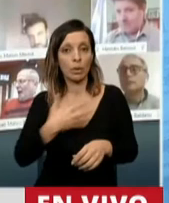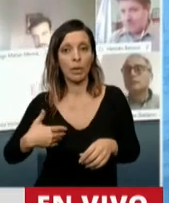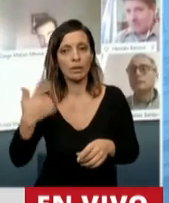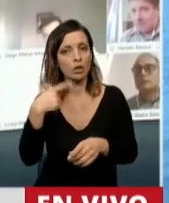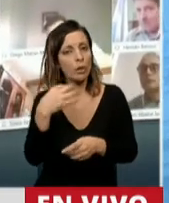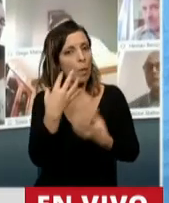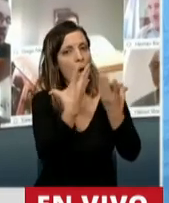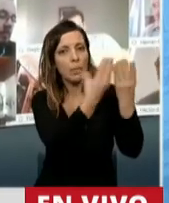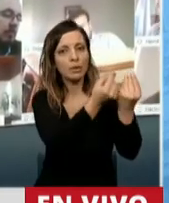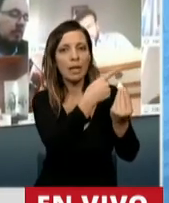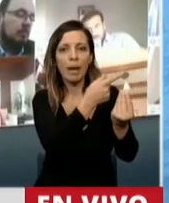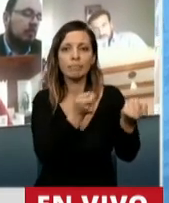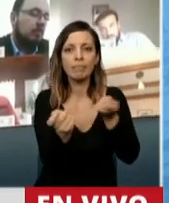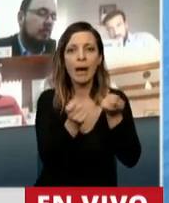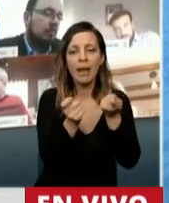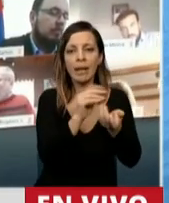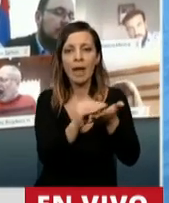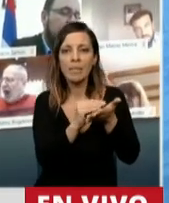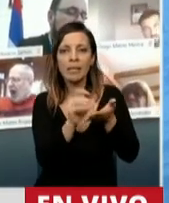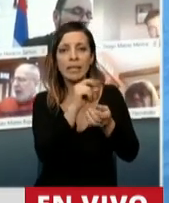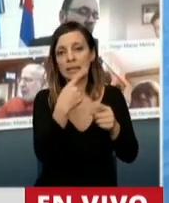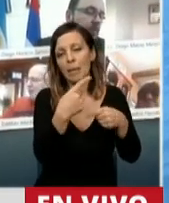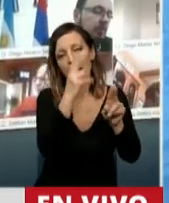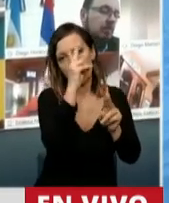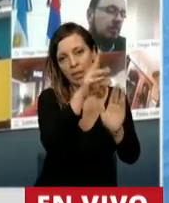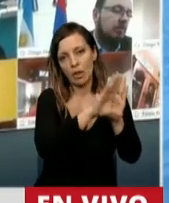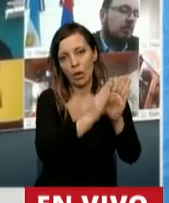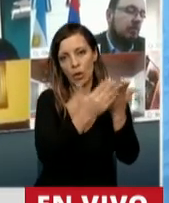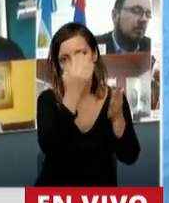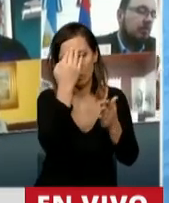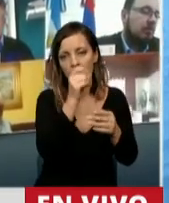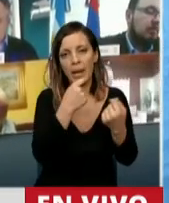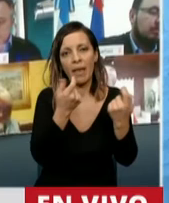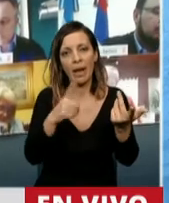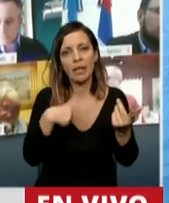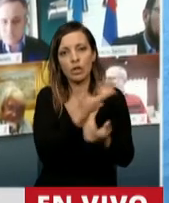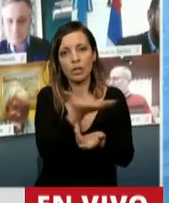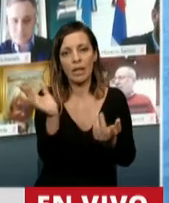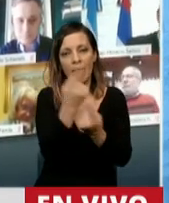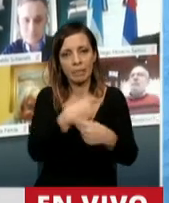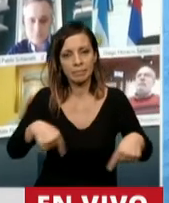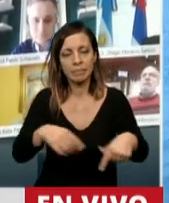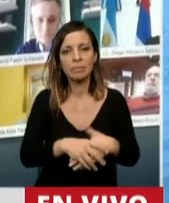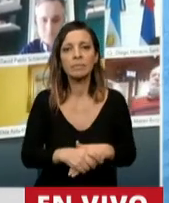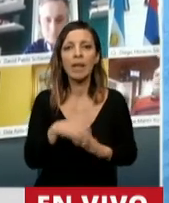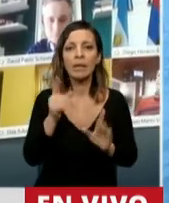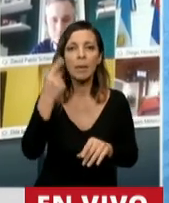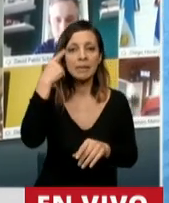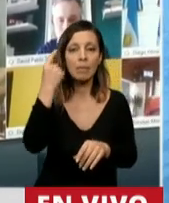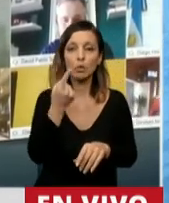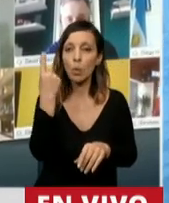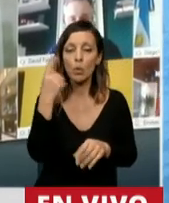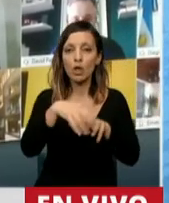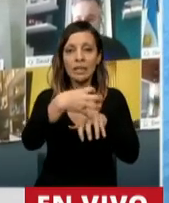para que pueda administrar siempre en el marco de sus funciones los recursos a los fines del bien social. Consideramos que uno de los